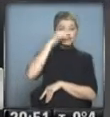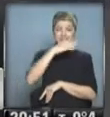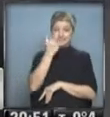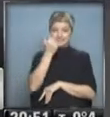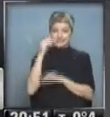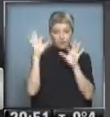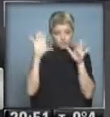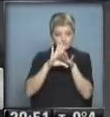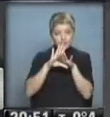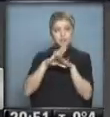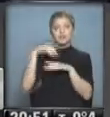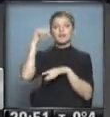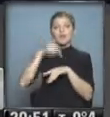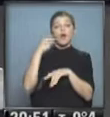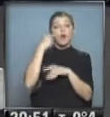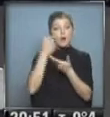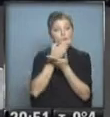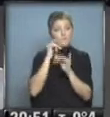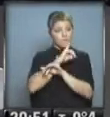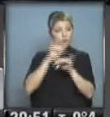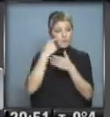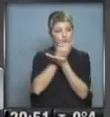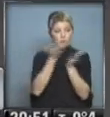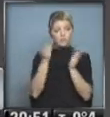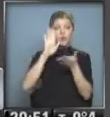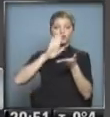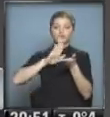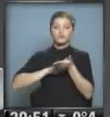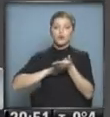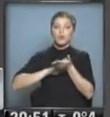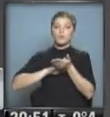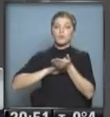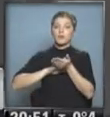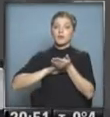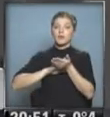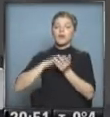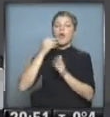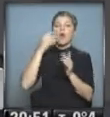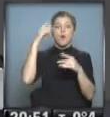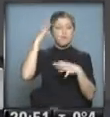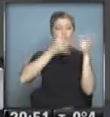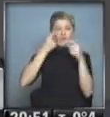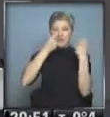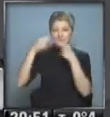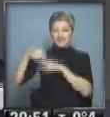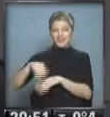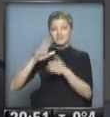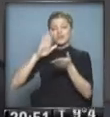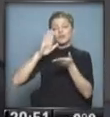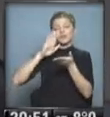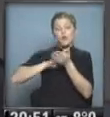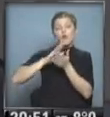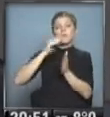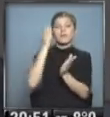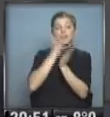y ahora vamos a compartir información sobre el curso de los distintos juicios que por derechos o violaciones a los